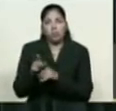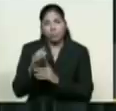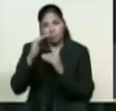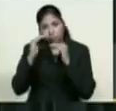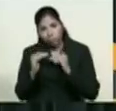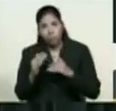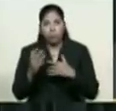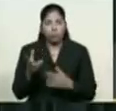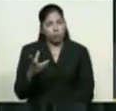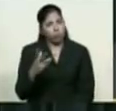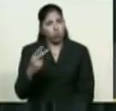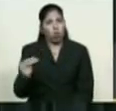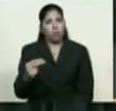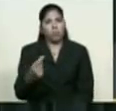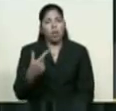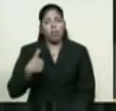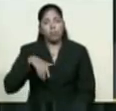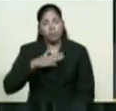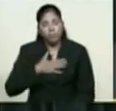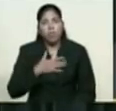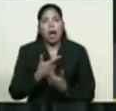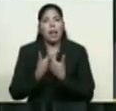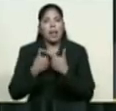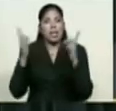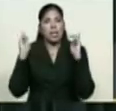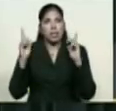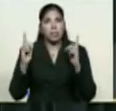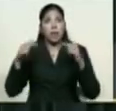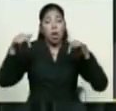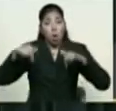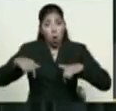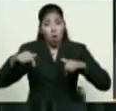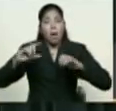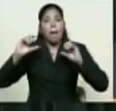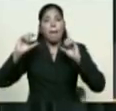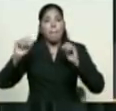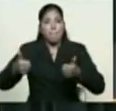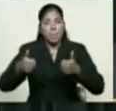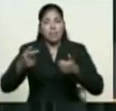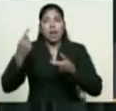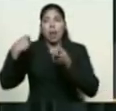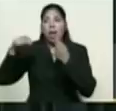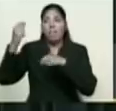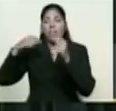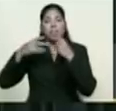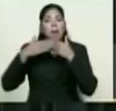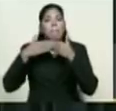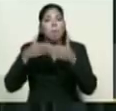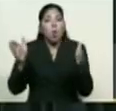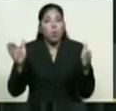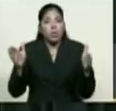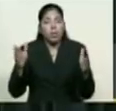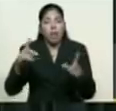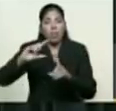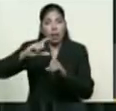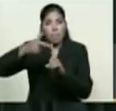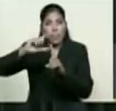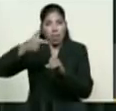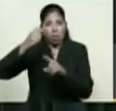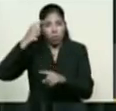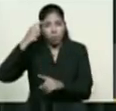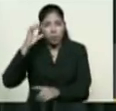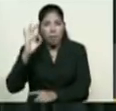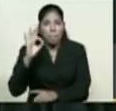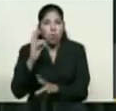libre. El día de hoy hemos iniciado la venta pública del petro, luego de su